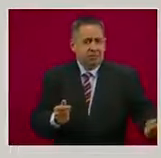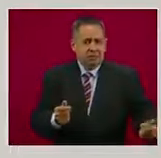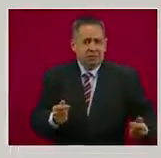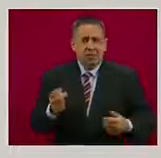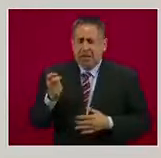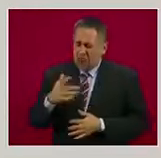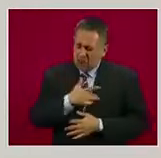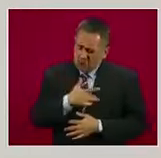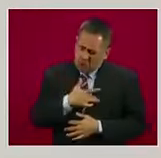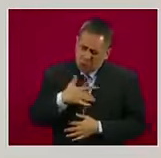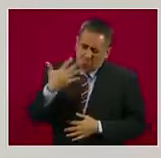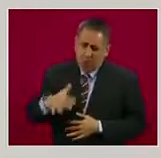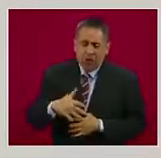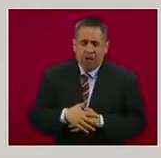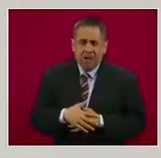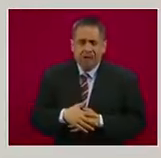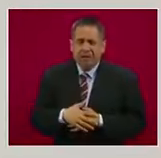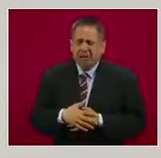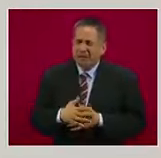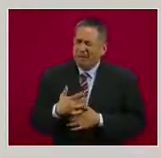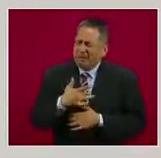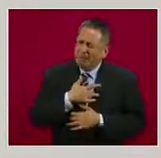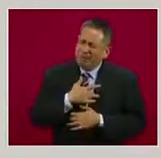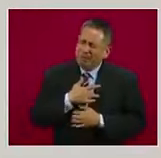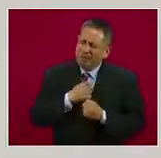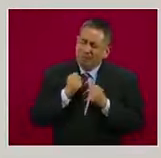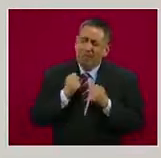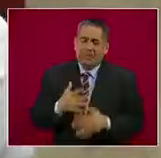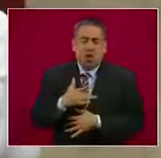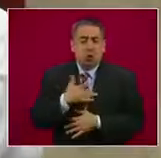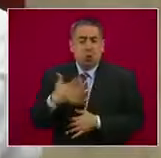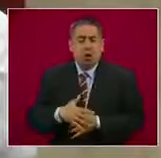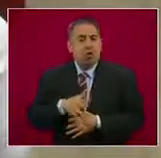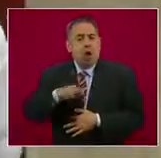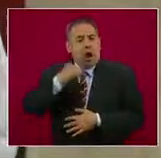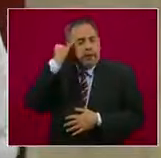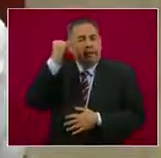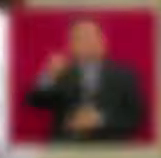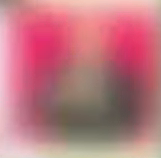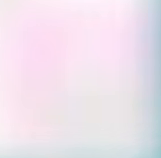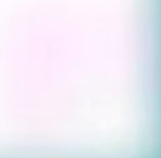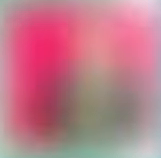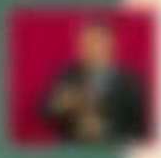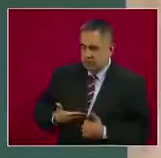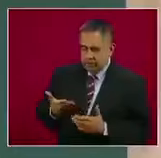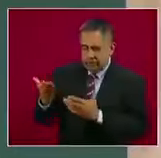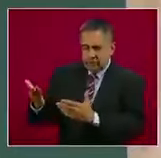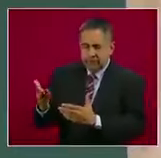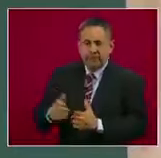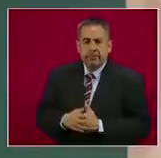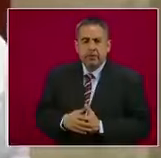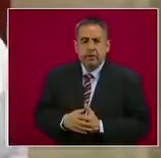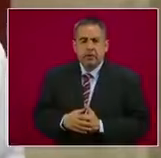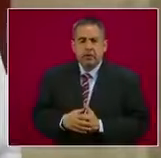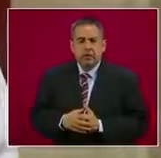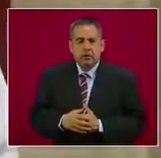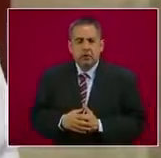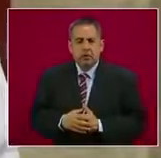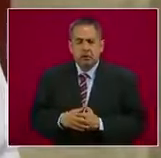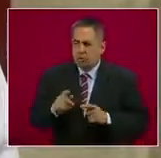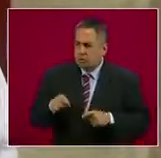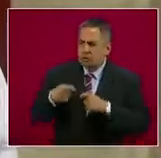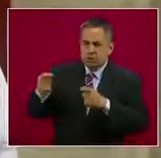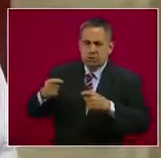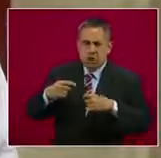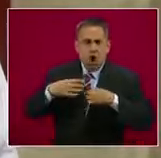Esto es lo que duele más. Nos dieron donde más nos duele. Nosotros nunca nos imaginamos estar acá. Les vamos a hacer